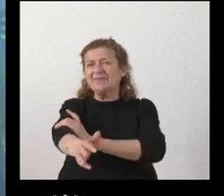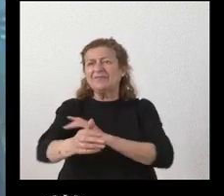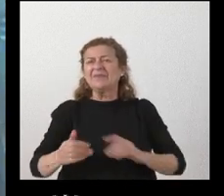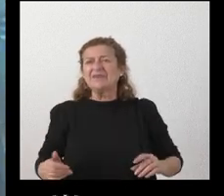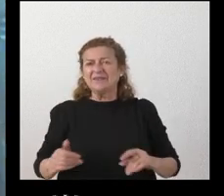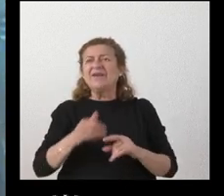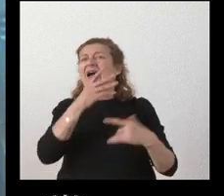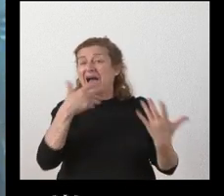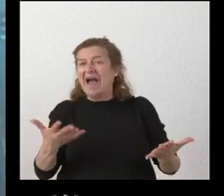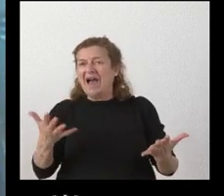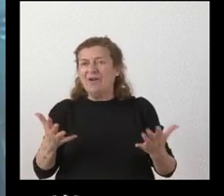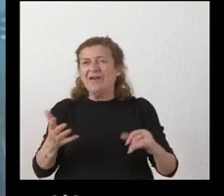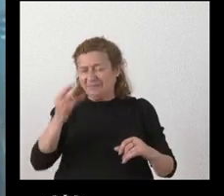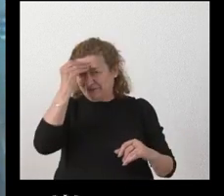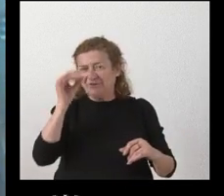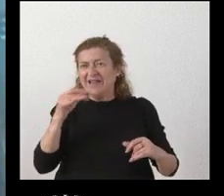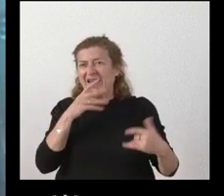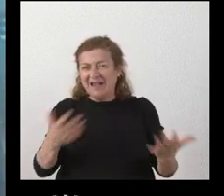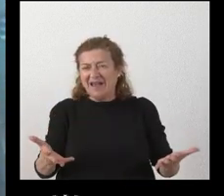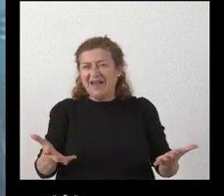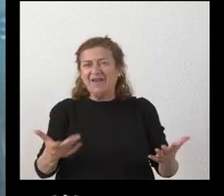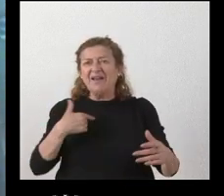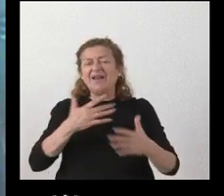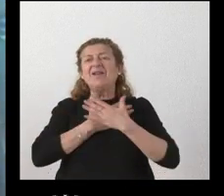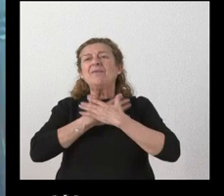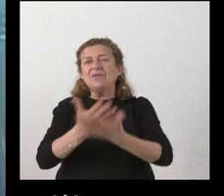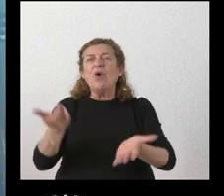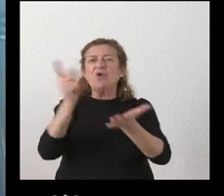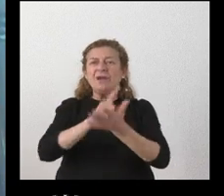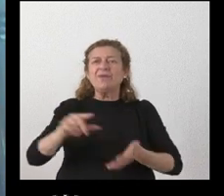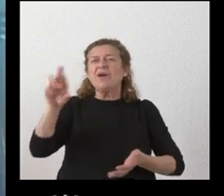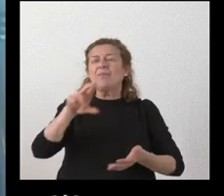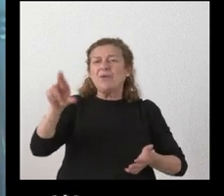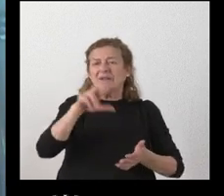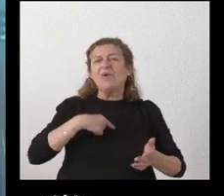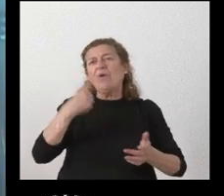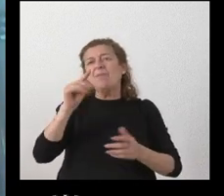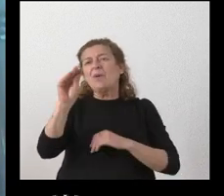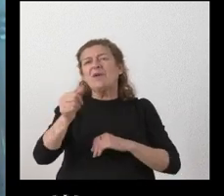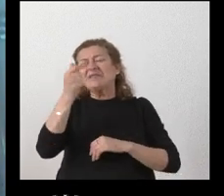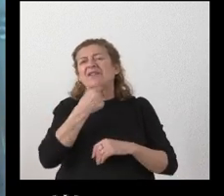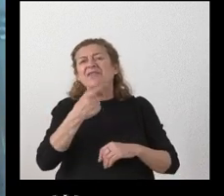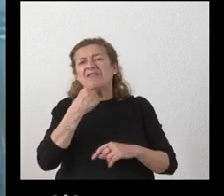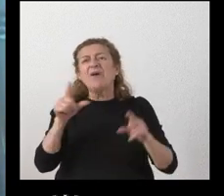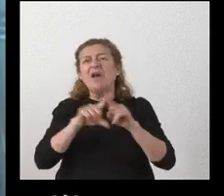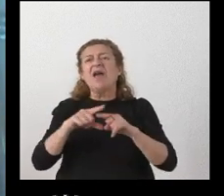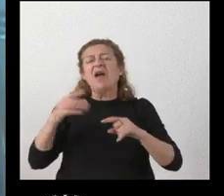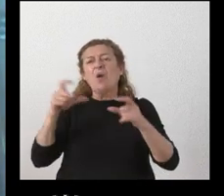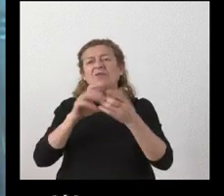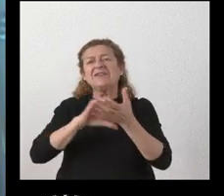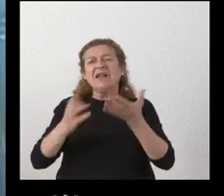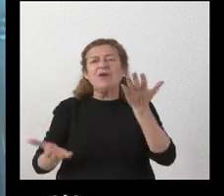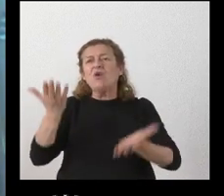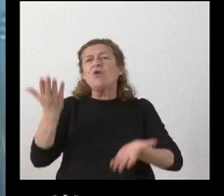Ahora creo que sí ahora bueno siento tener que repreguntar voy a hacer la pregunta más sencilla ¿cómo va a compensar la Junta de Castilla y León la